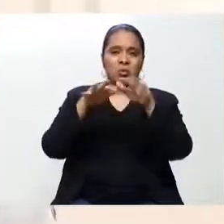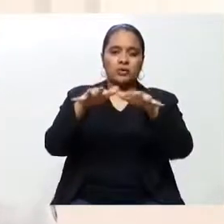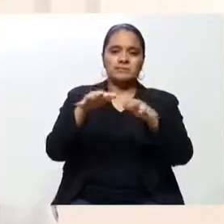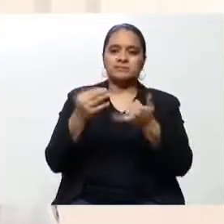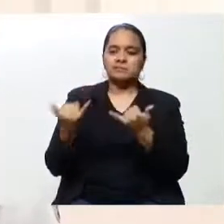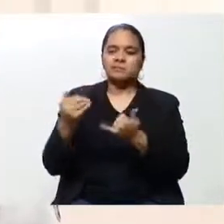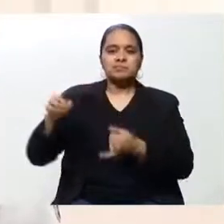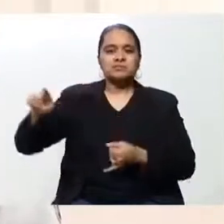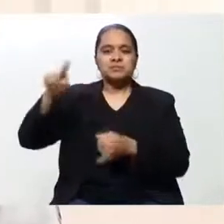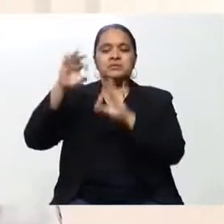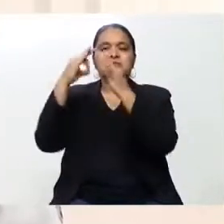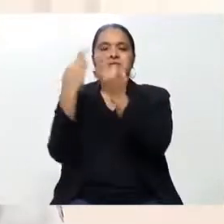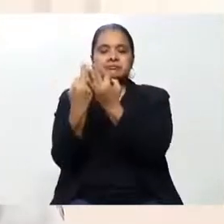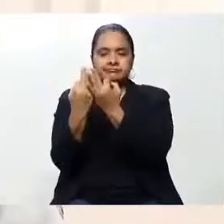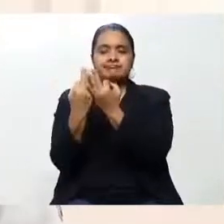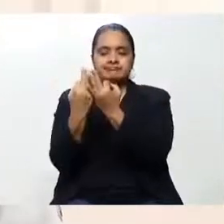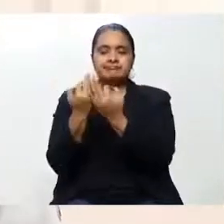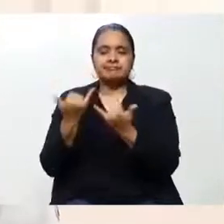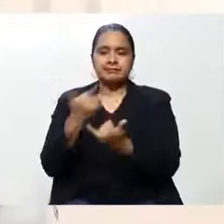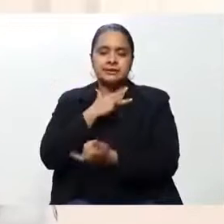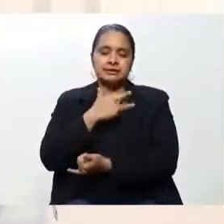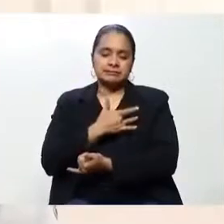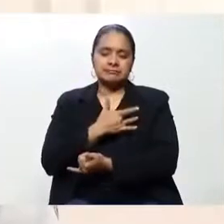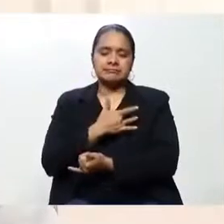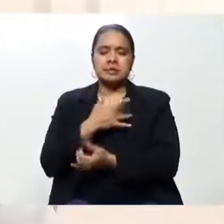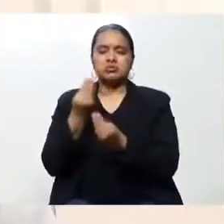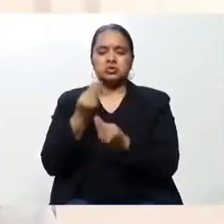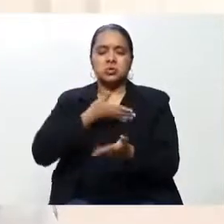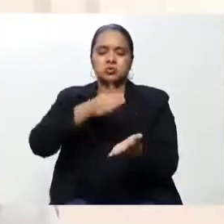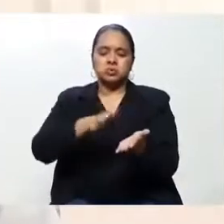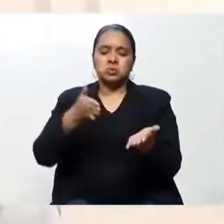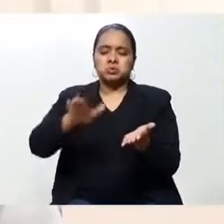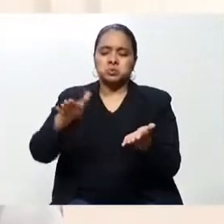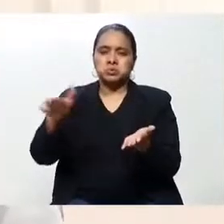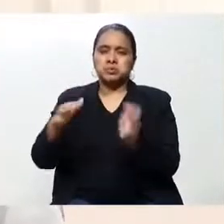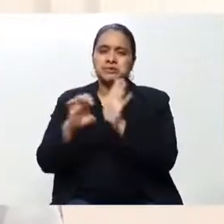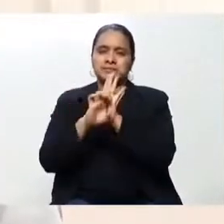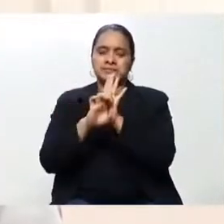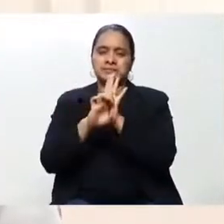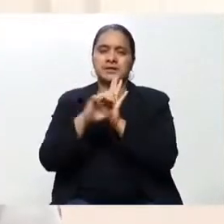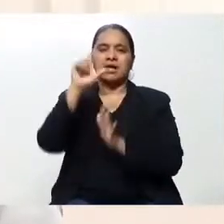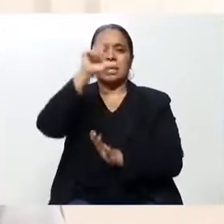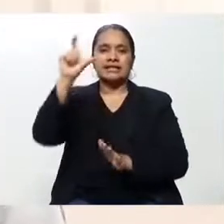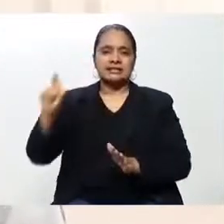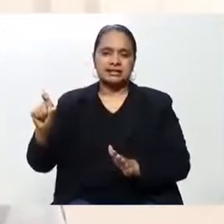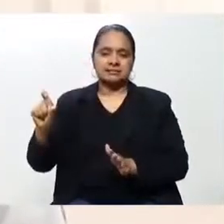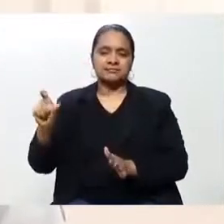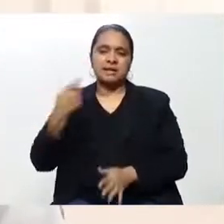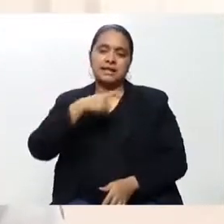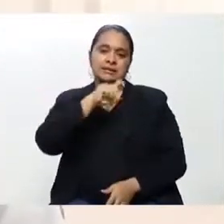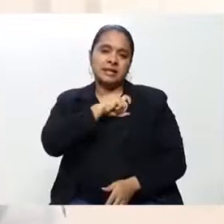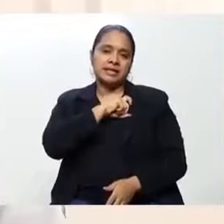demasiado doloroso y triste. Por eso les dije del ejemplo de Italia, España.